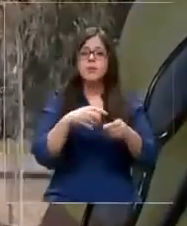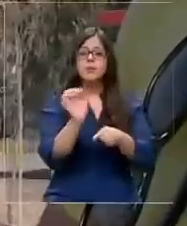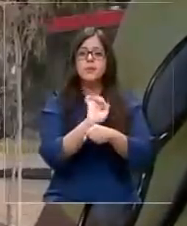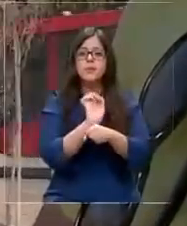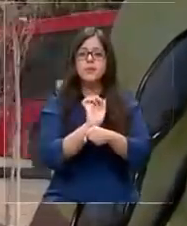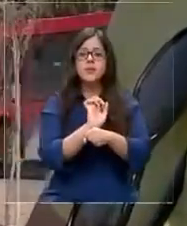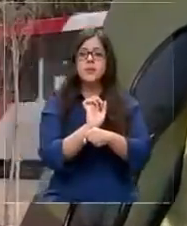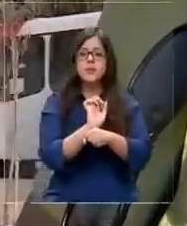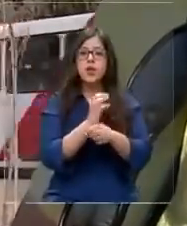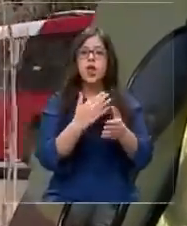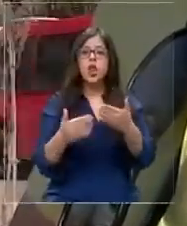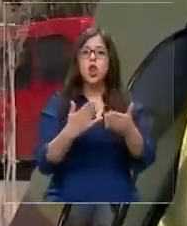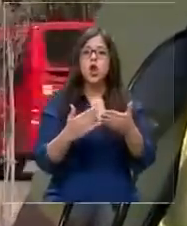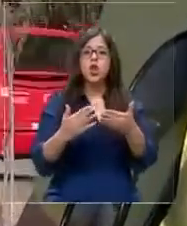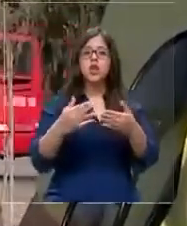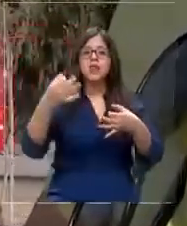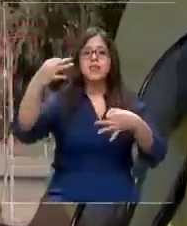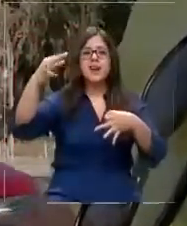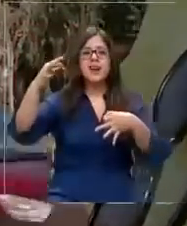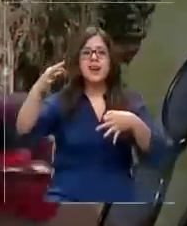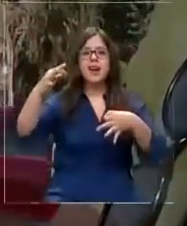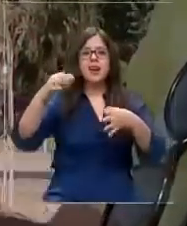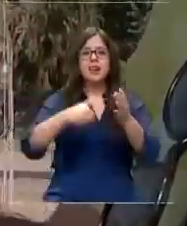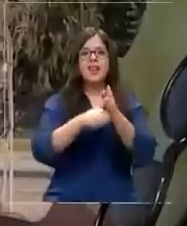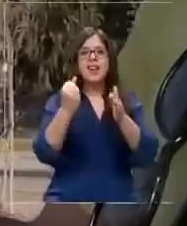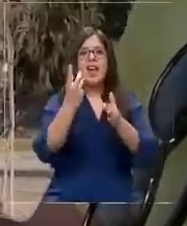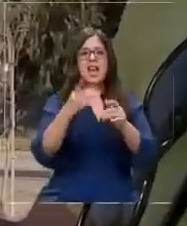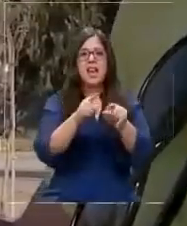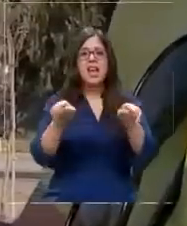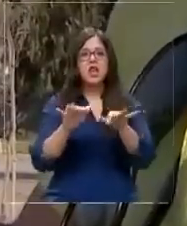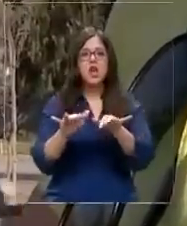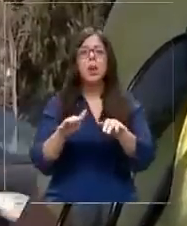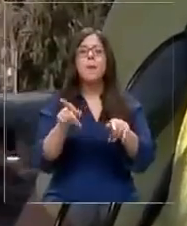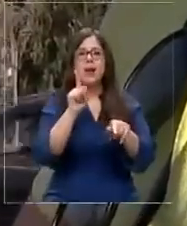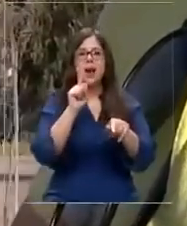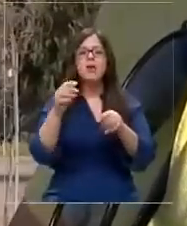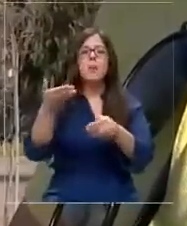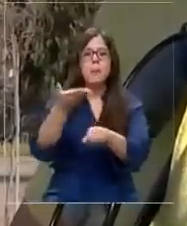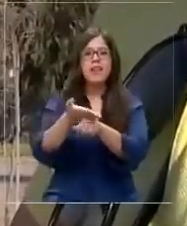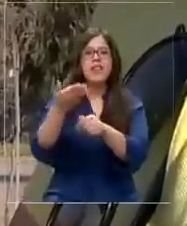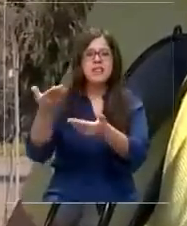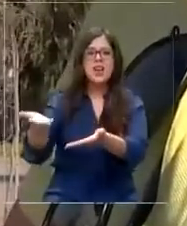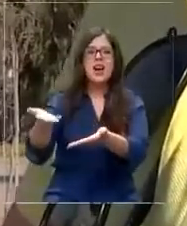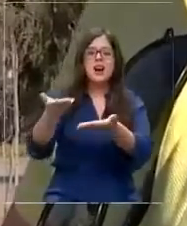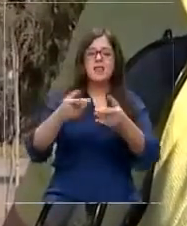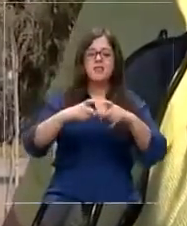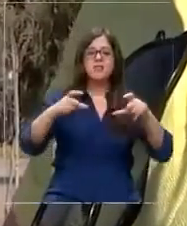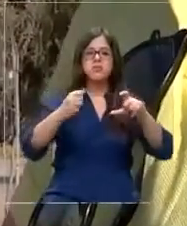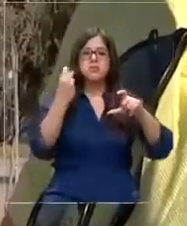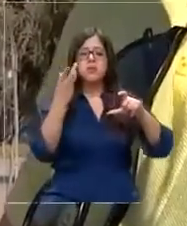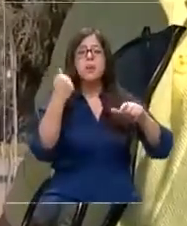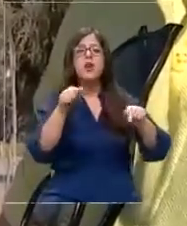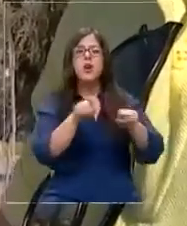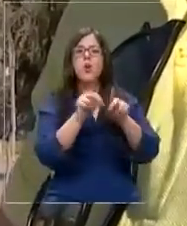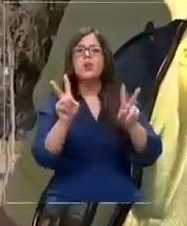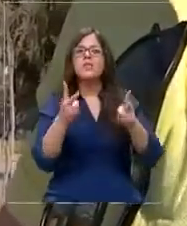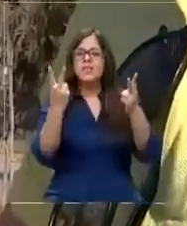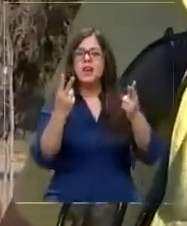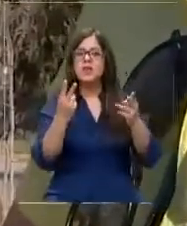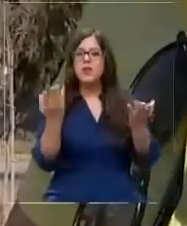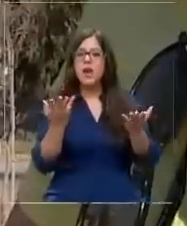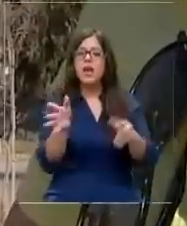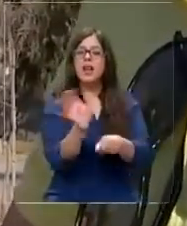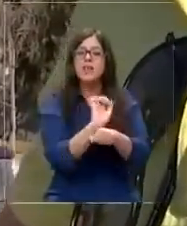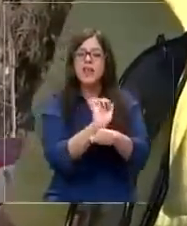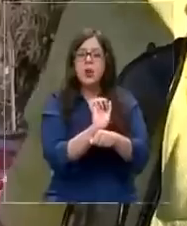en el registro civil para obtener sus patentes. Sin embargo, hay una salvedad con respecto a eso y es que el